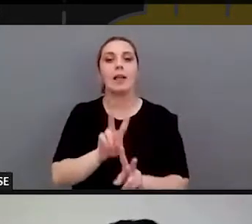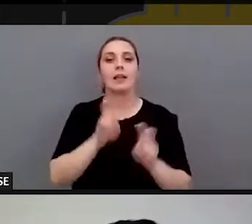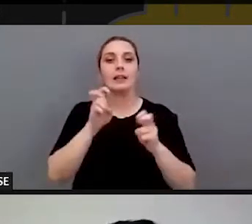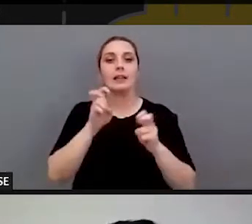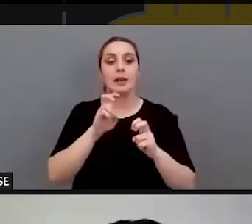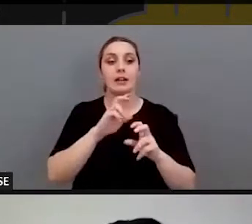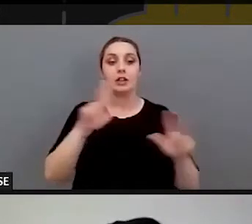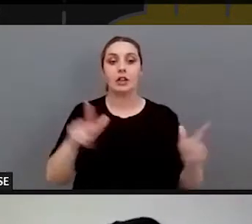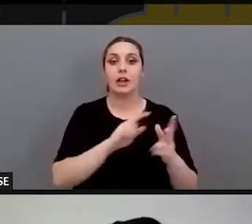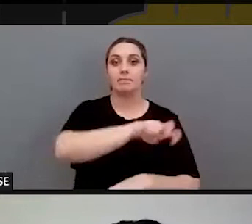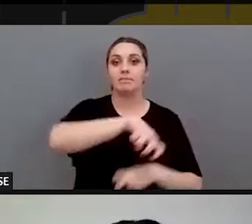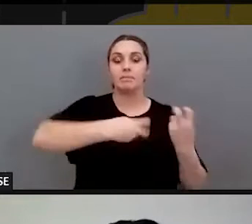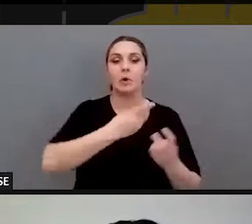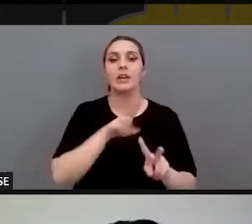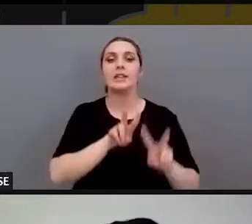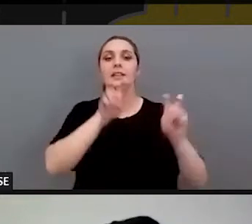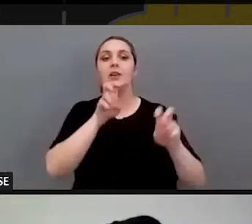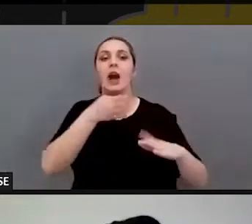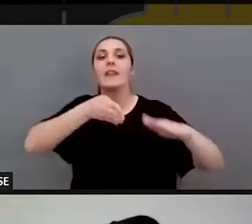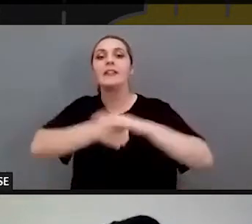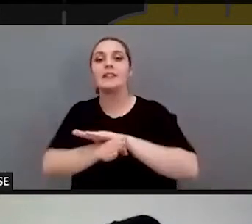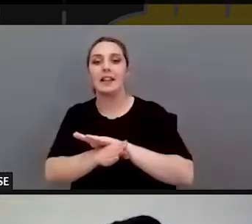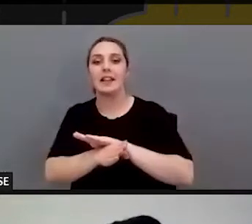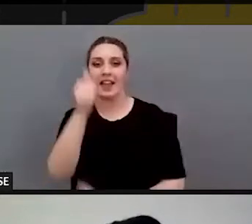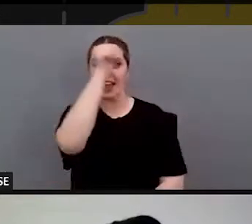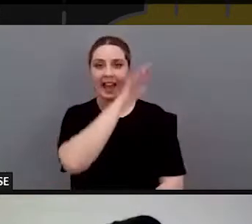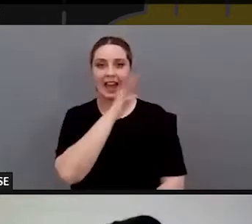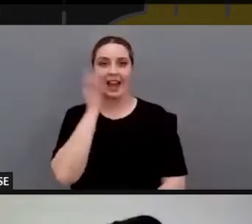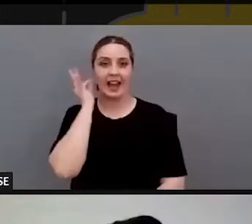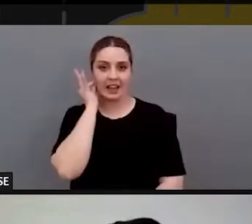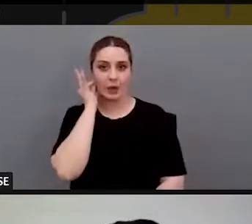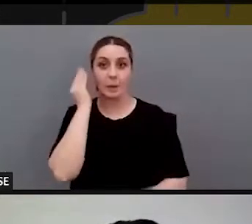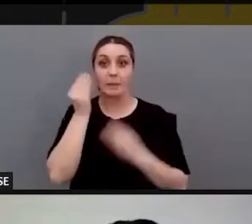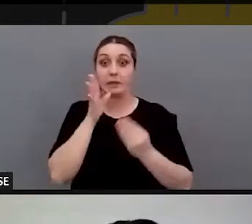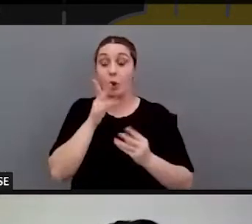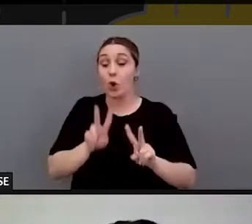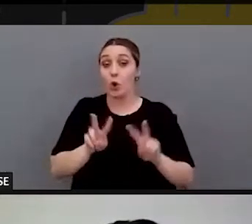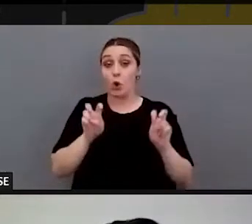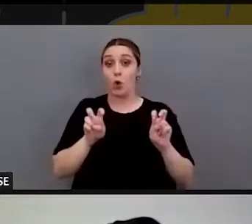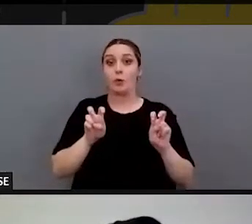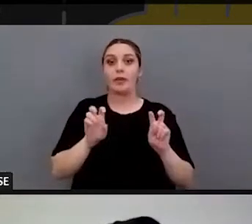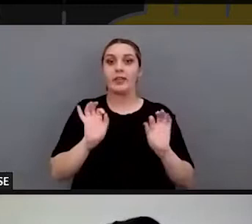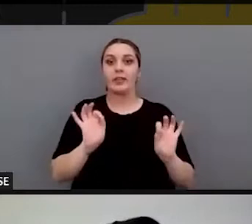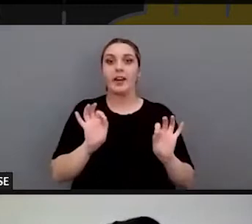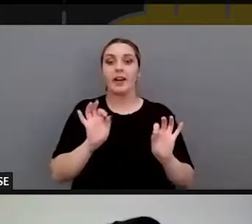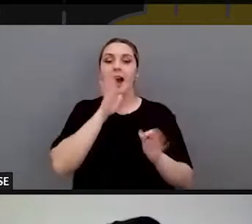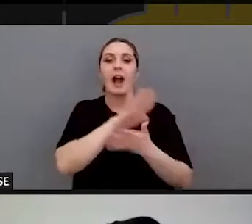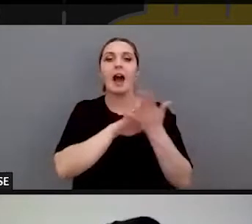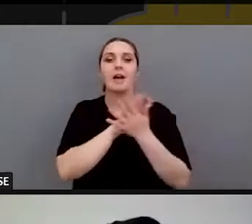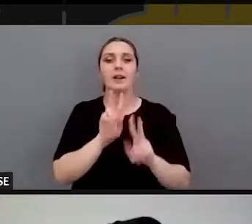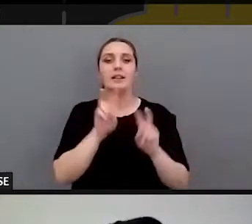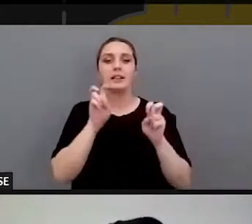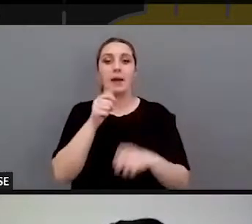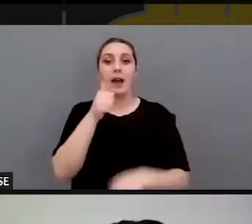el título que hemos puesto de accesibilidad y género. Creemos que es una novedad abordar el tema de la